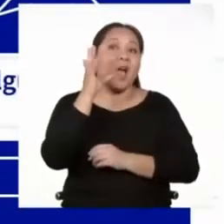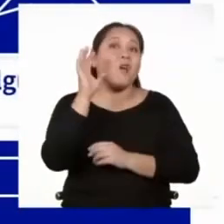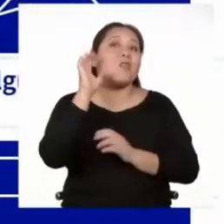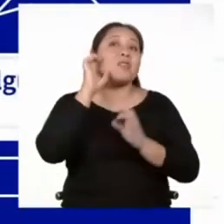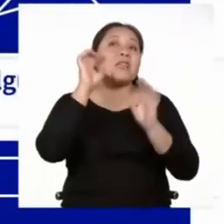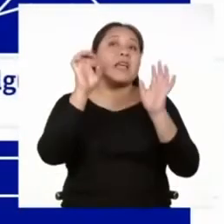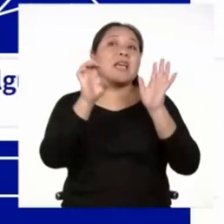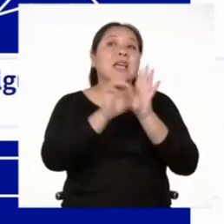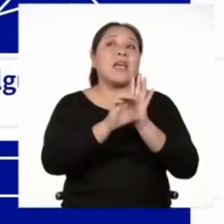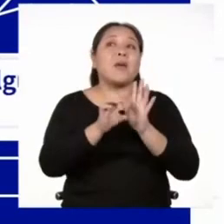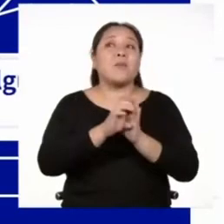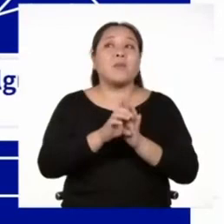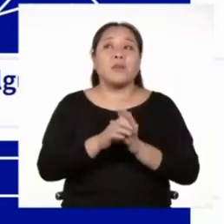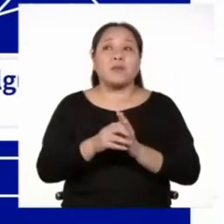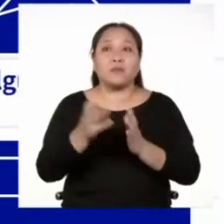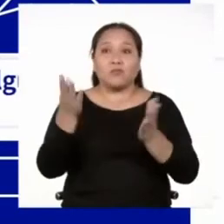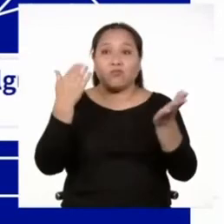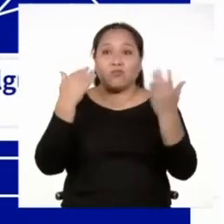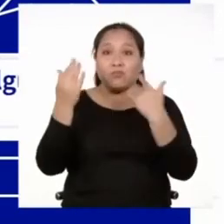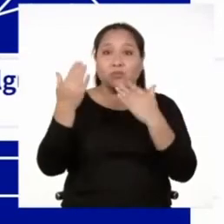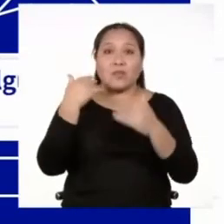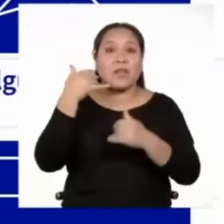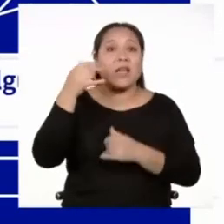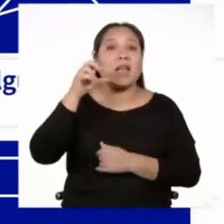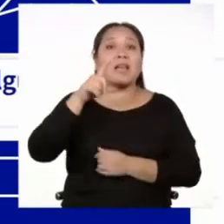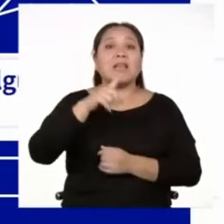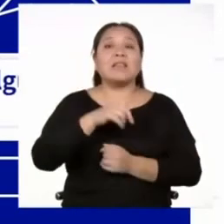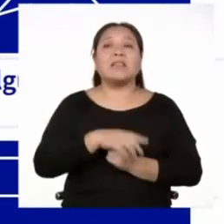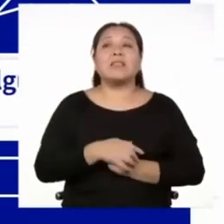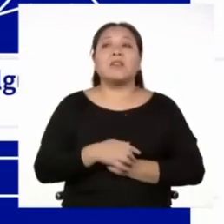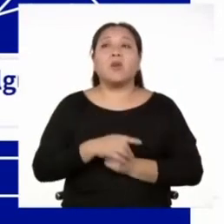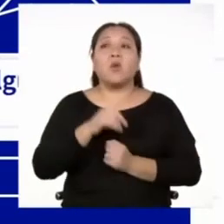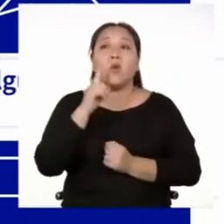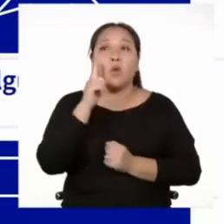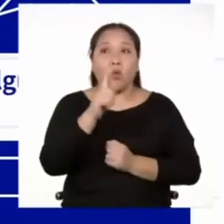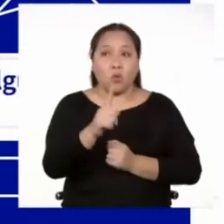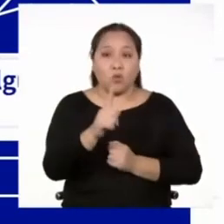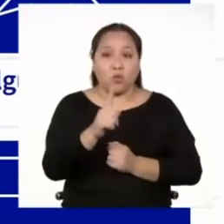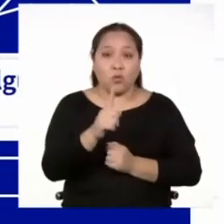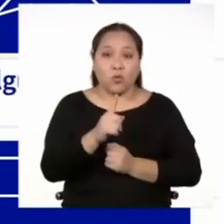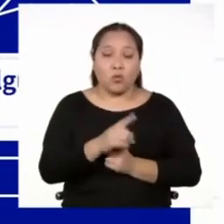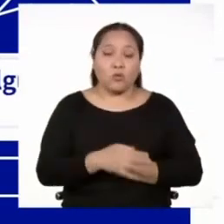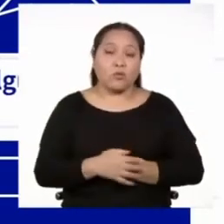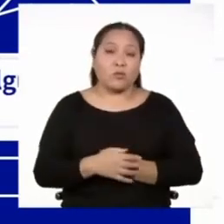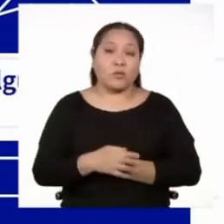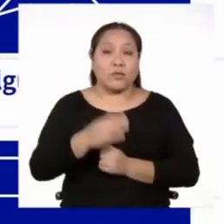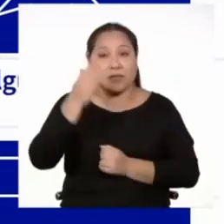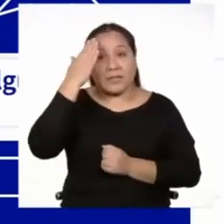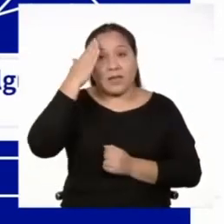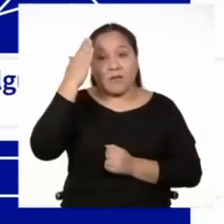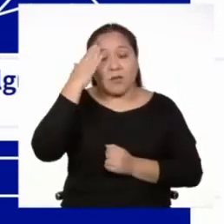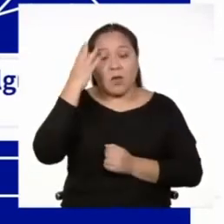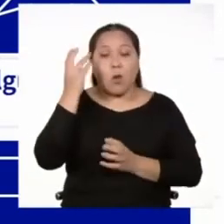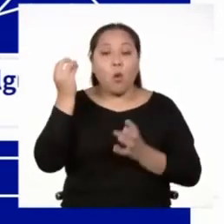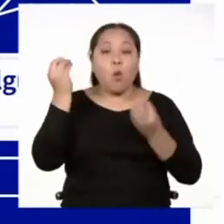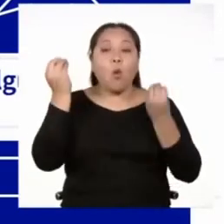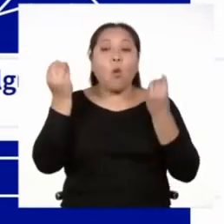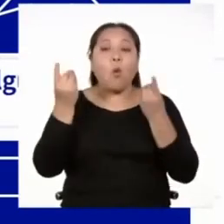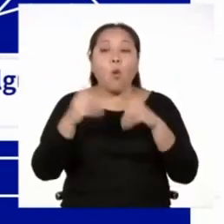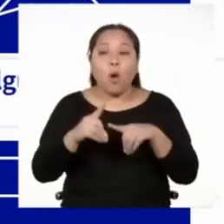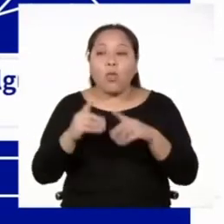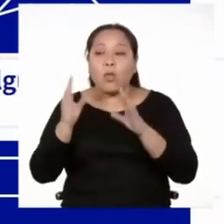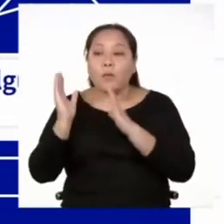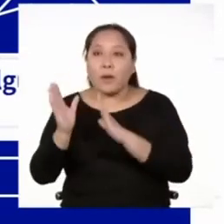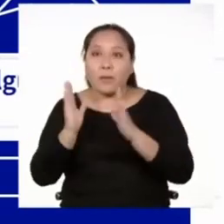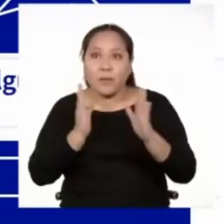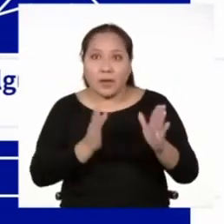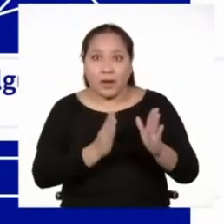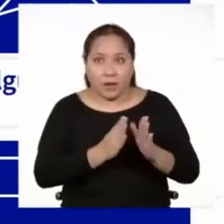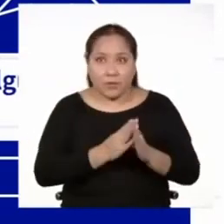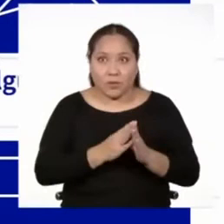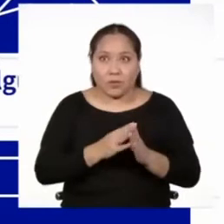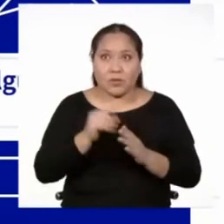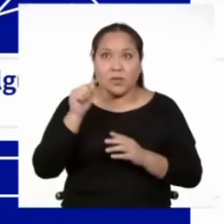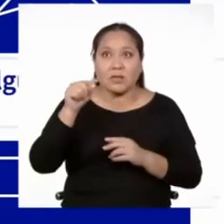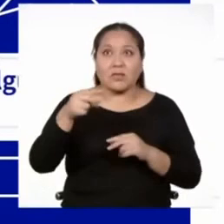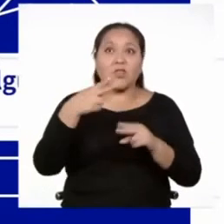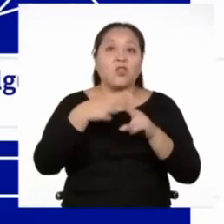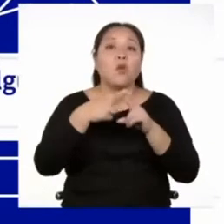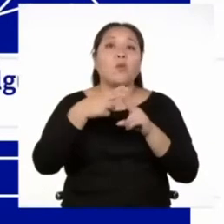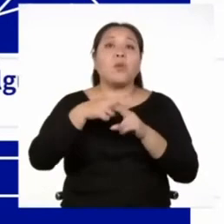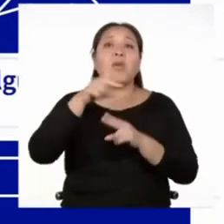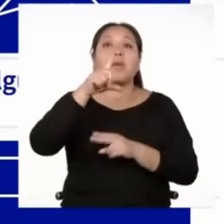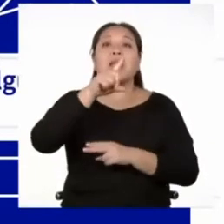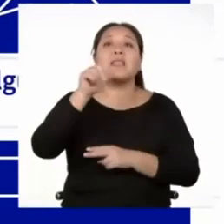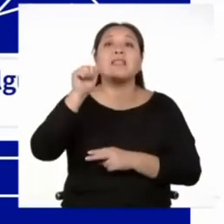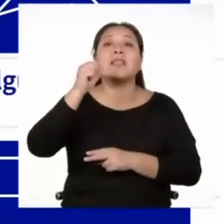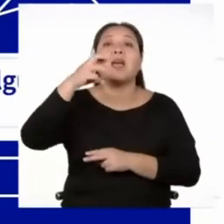de llamadas. Uno de los elementos que debemos tener en cuenta al elaborar las historietas son las llamadas. En el